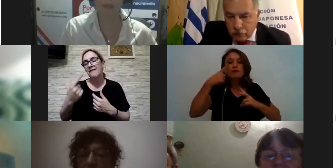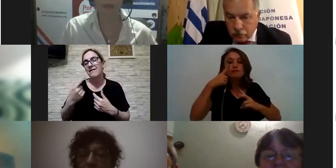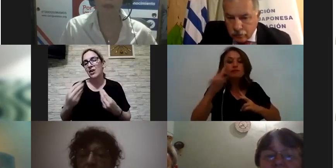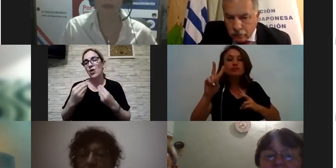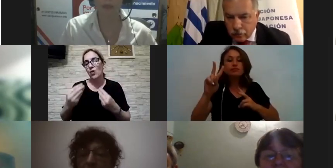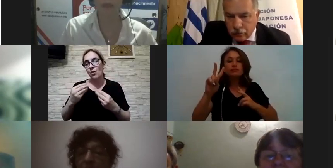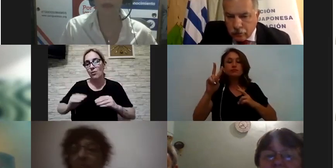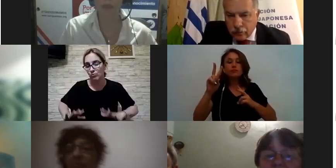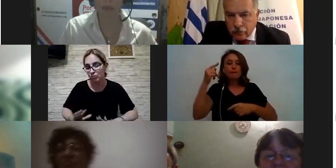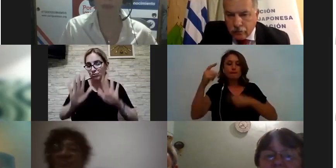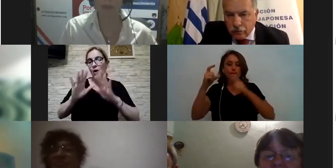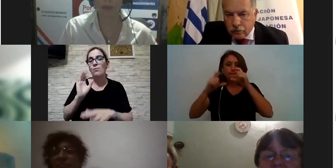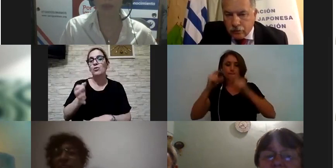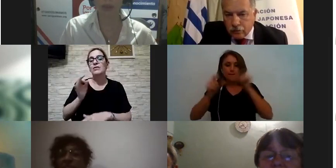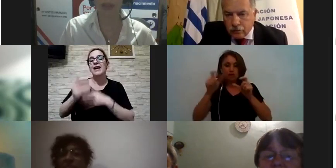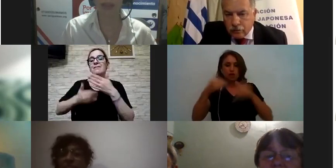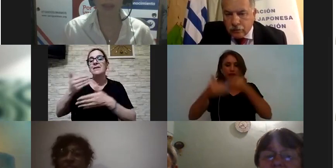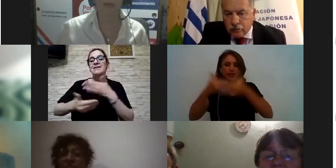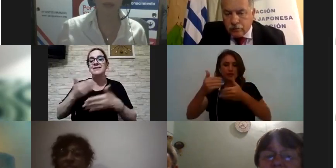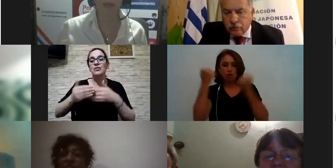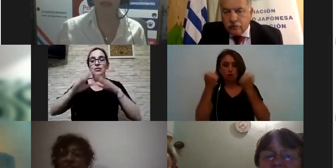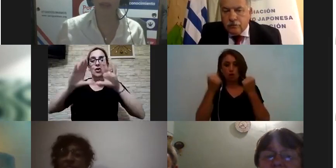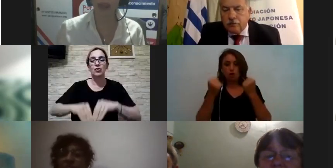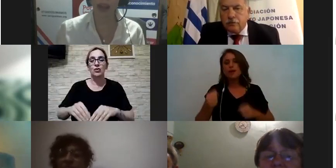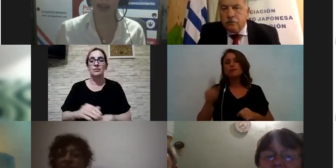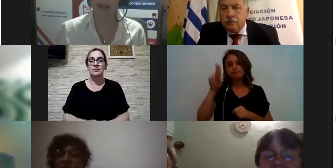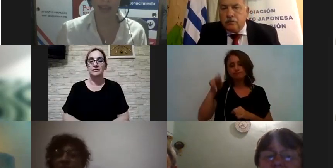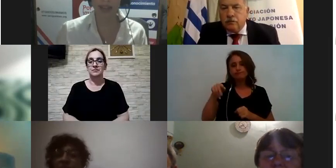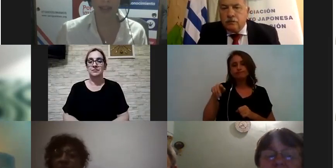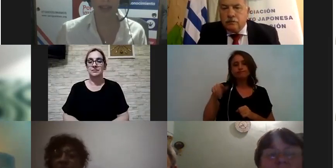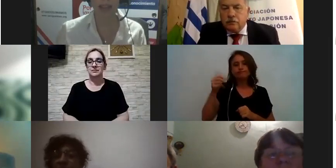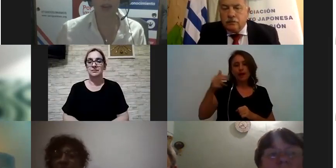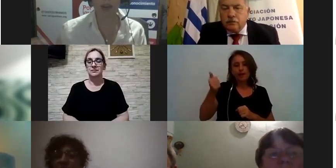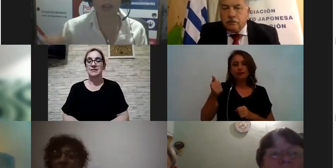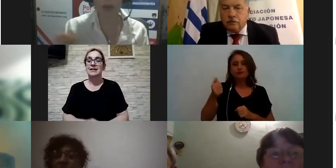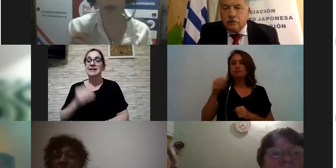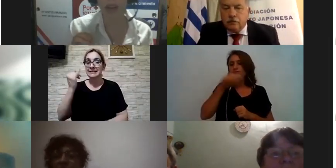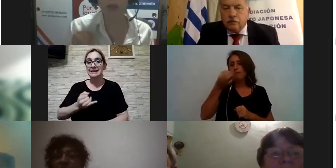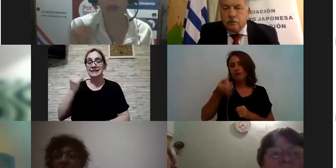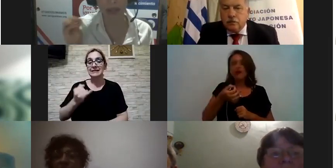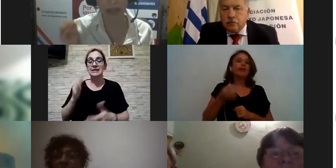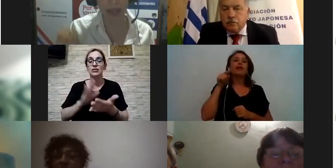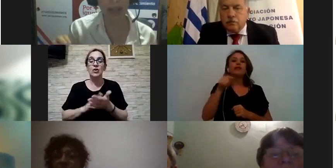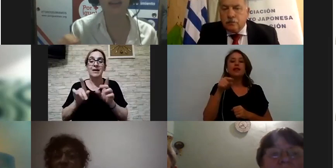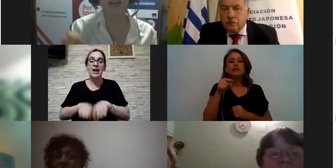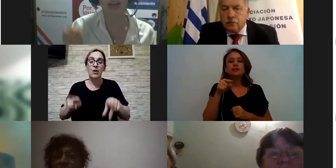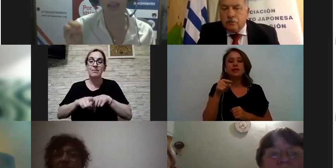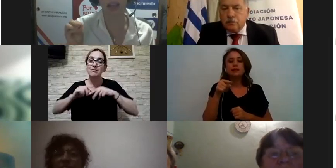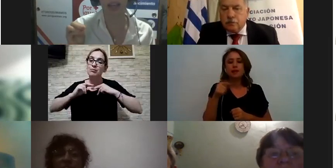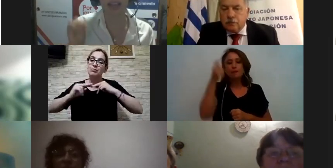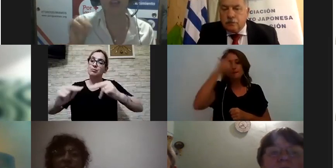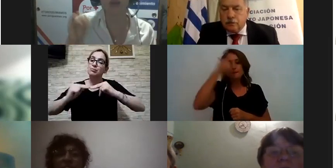para el desarrollo económico Exacto sí así es tiene que ver con esto buscar la sustentabilidad